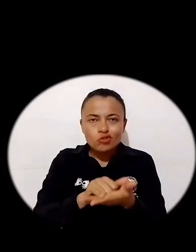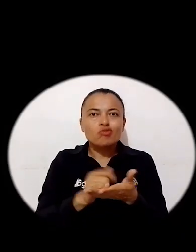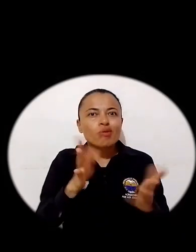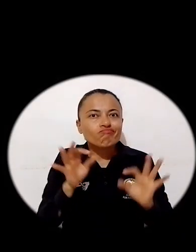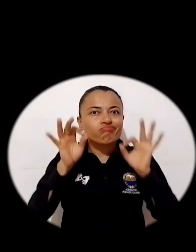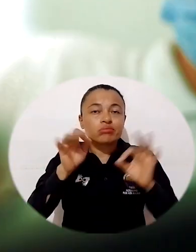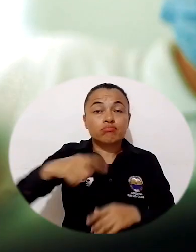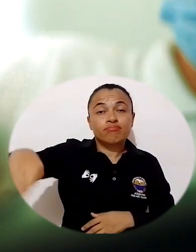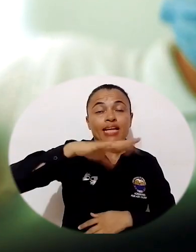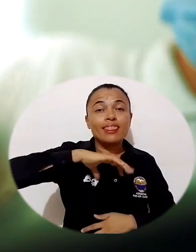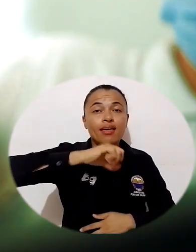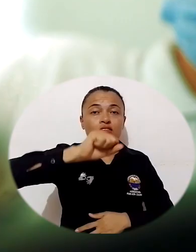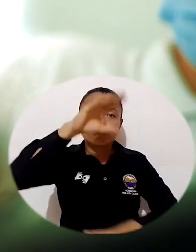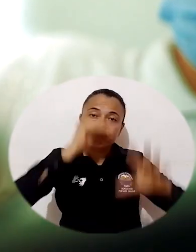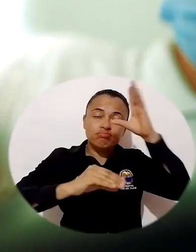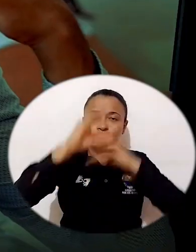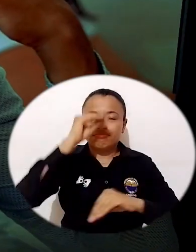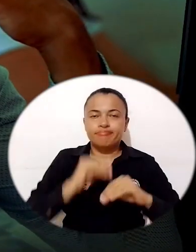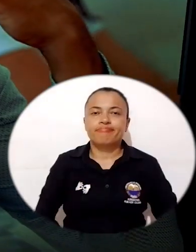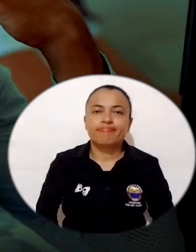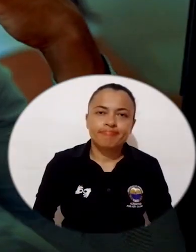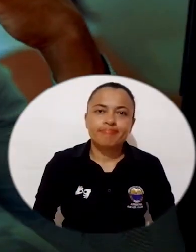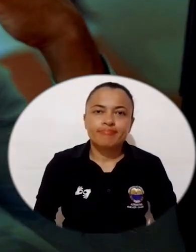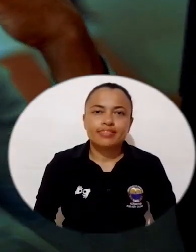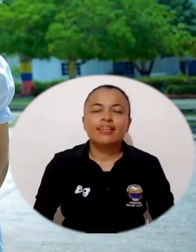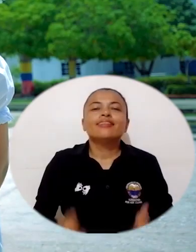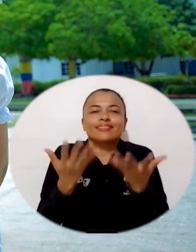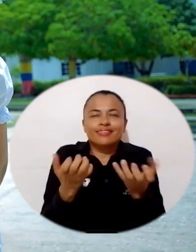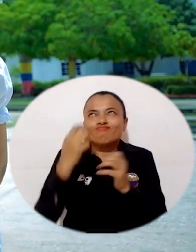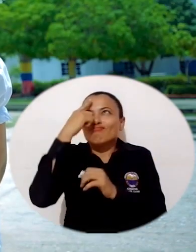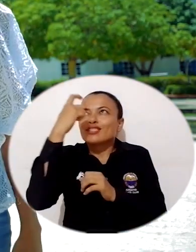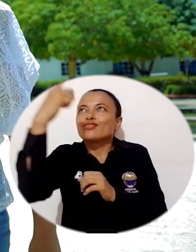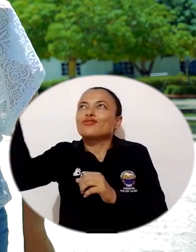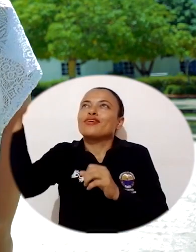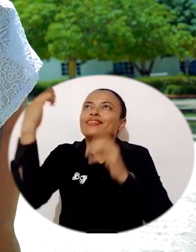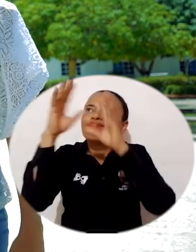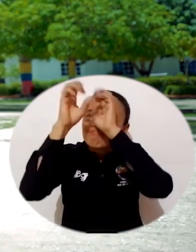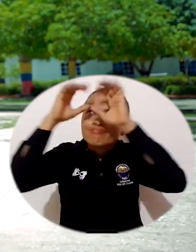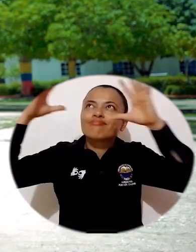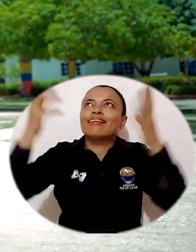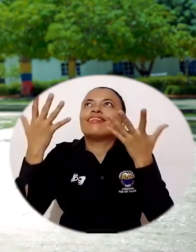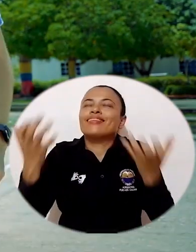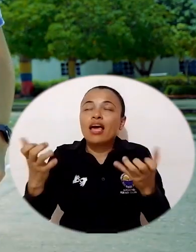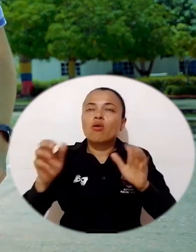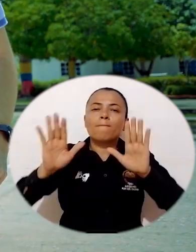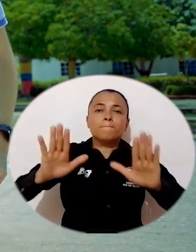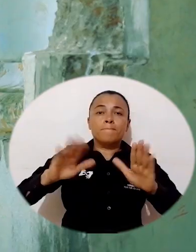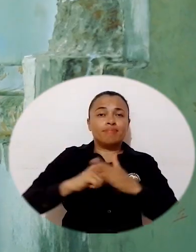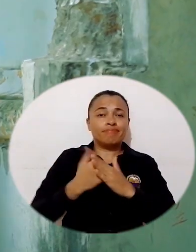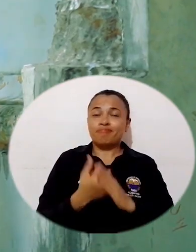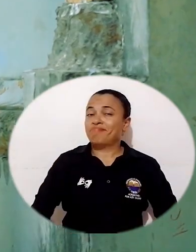Así, garantizamos el derecho a la educación, porque los sueños y el aprendizaje no se detienen,